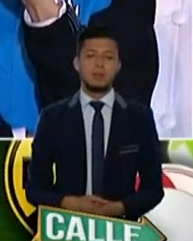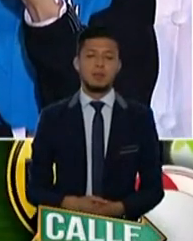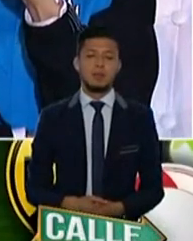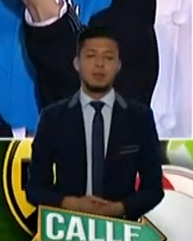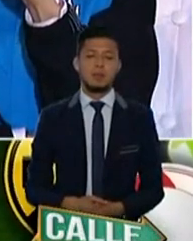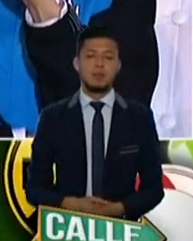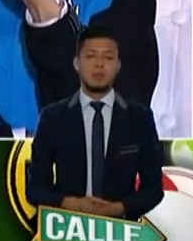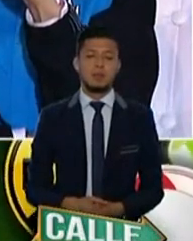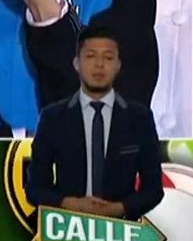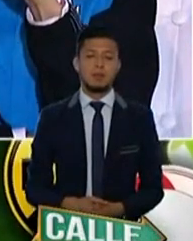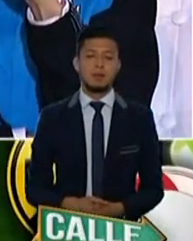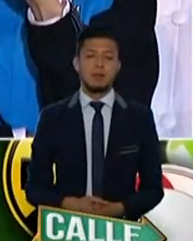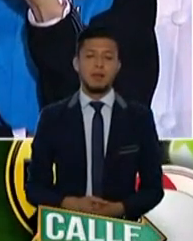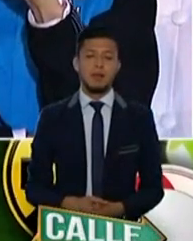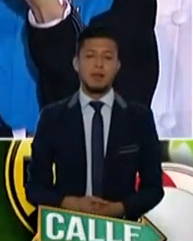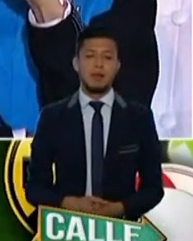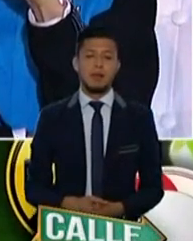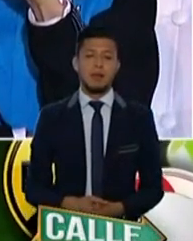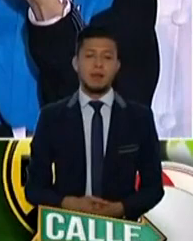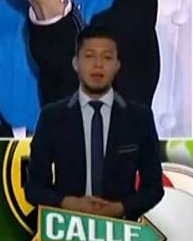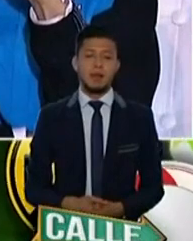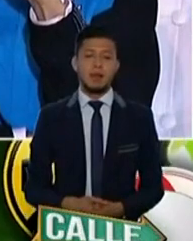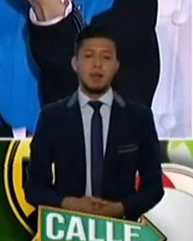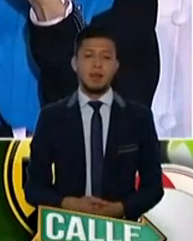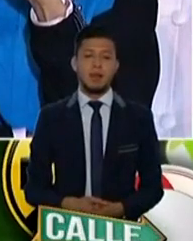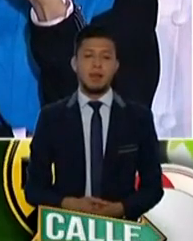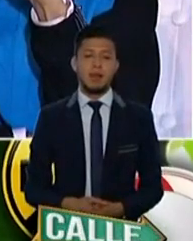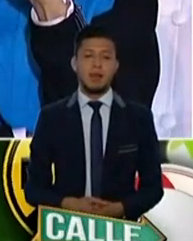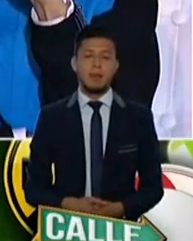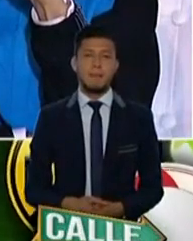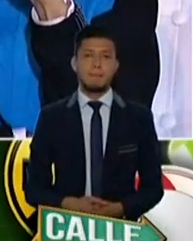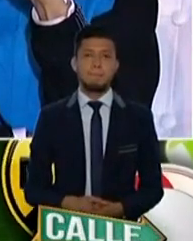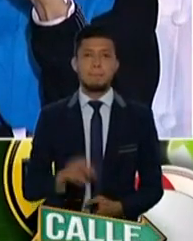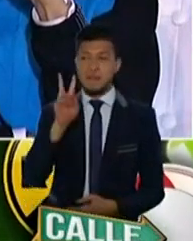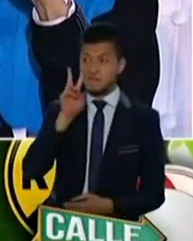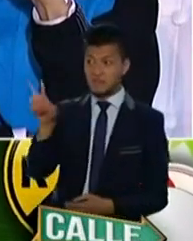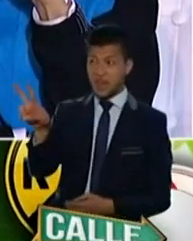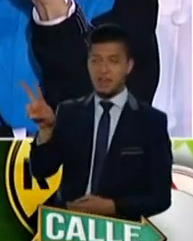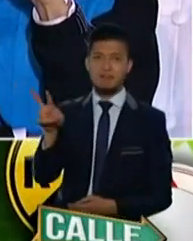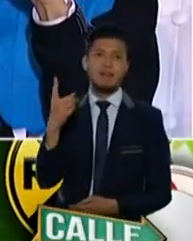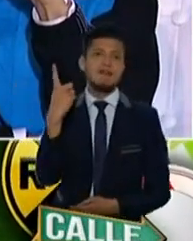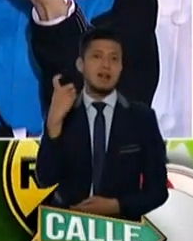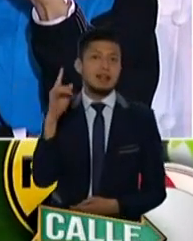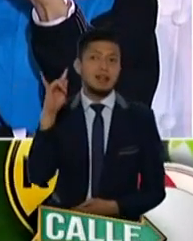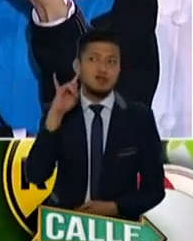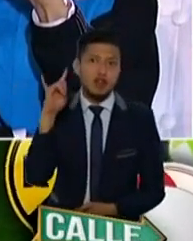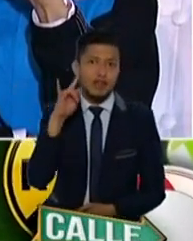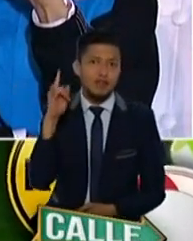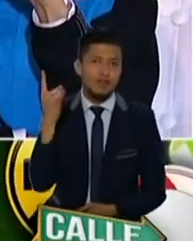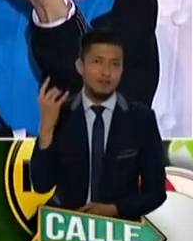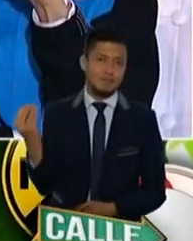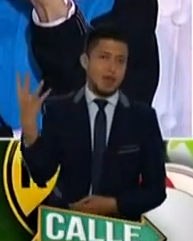Un segundito, un segundito. Ya la tenemos en imagen, pero necesitamos el sonido.